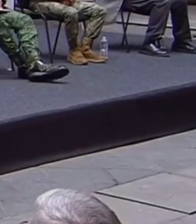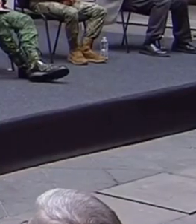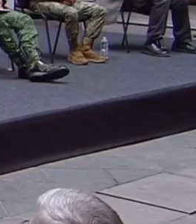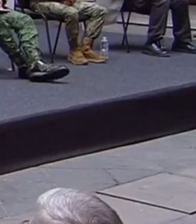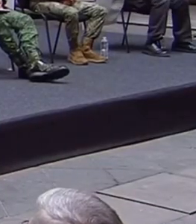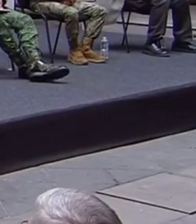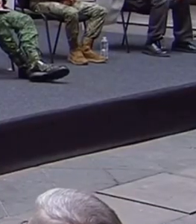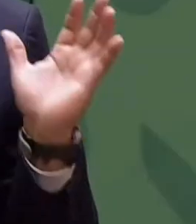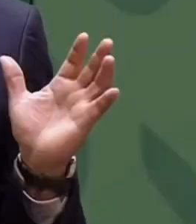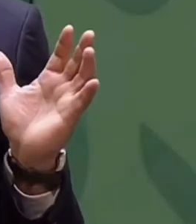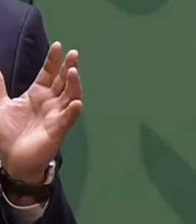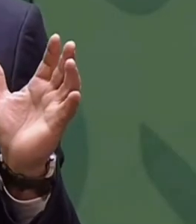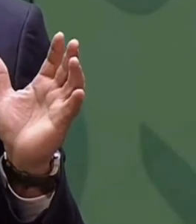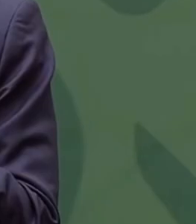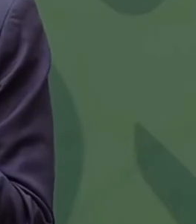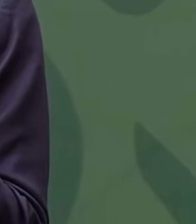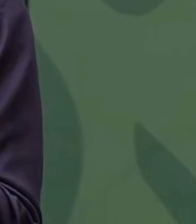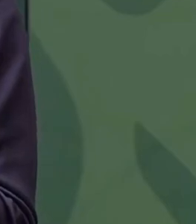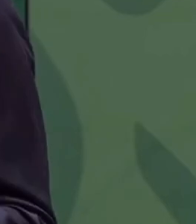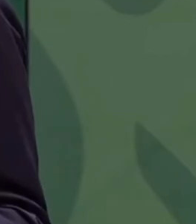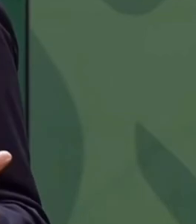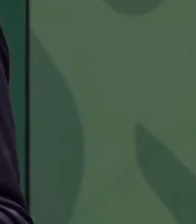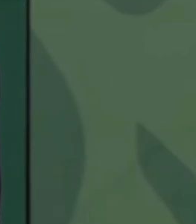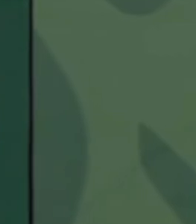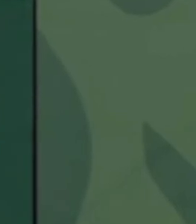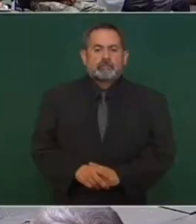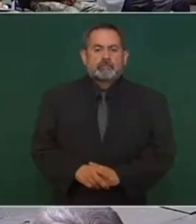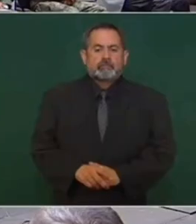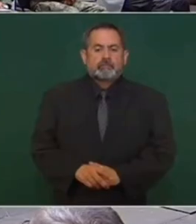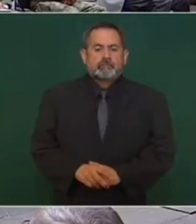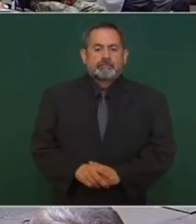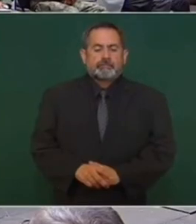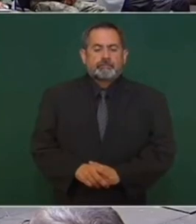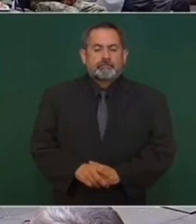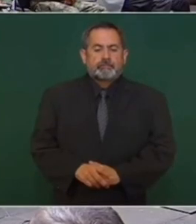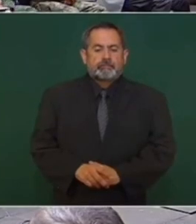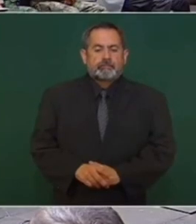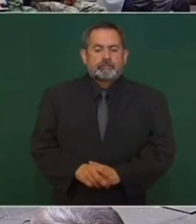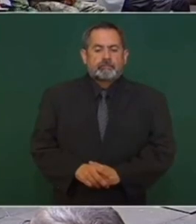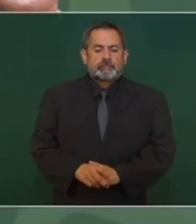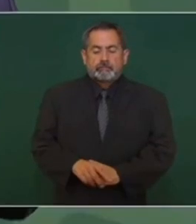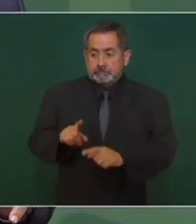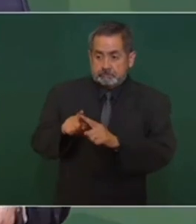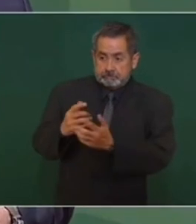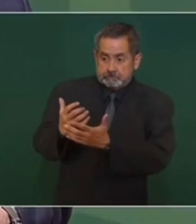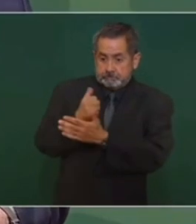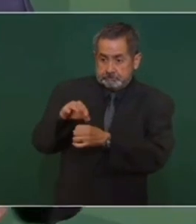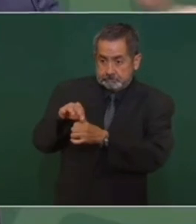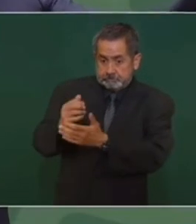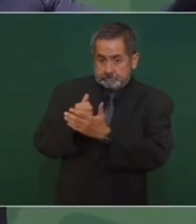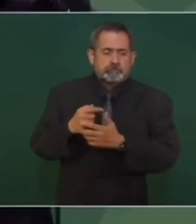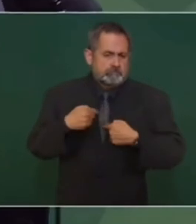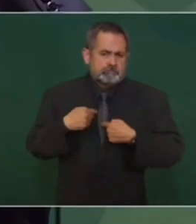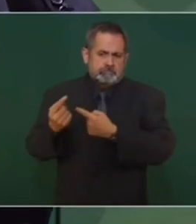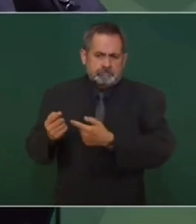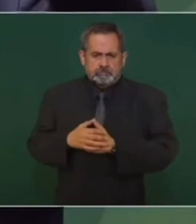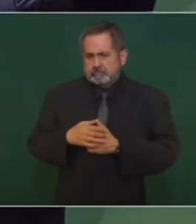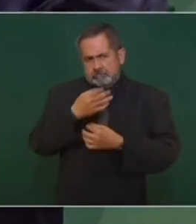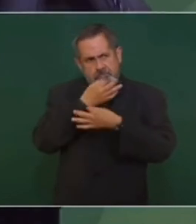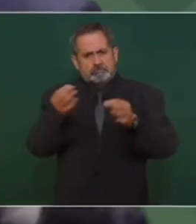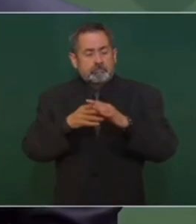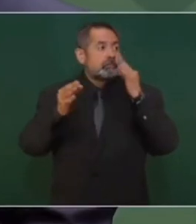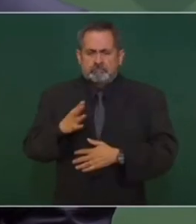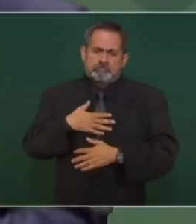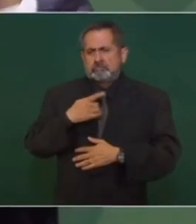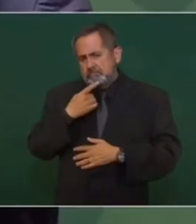yo voy de mis tiempos libres, que son muy pocos. Yo tengo y otros datos. Cuando menos a expresarlo, a decirlo,